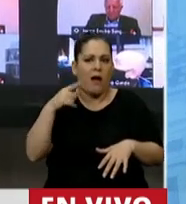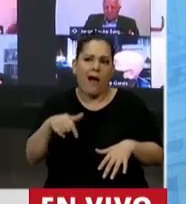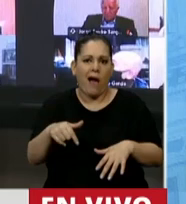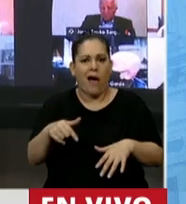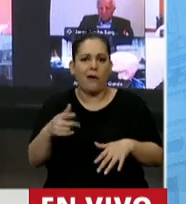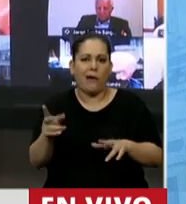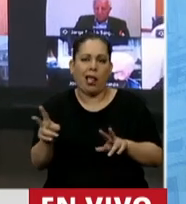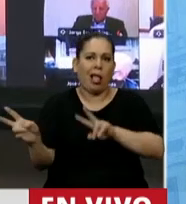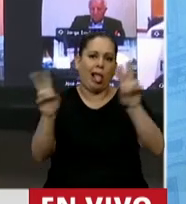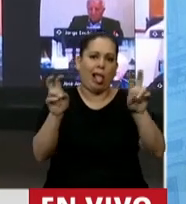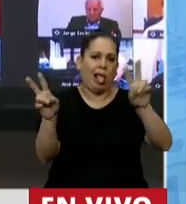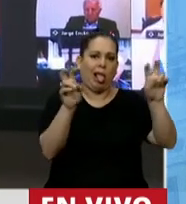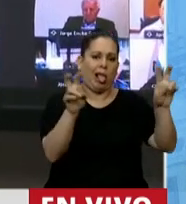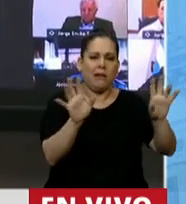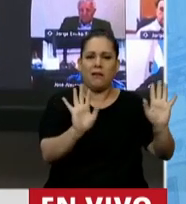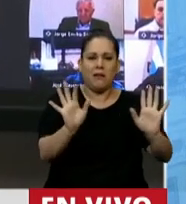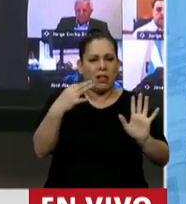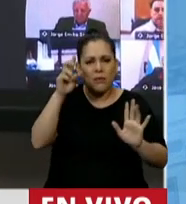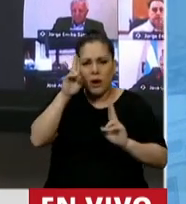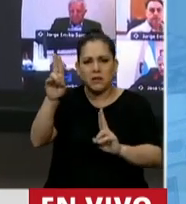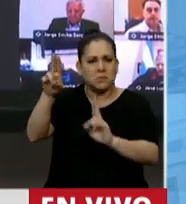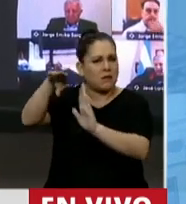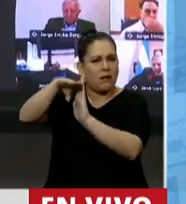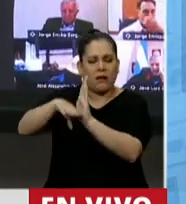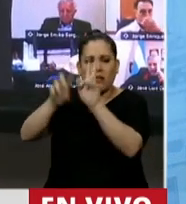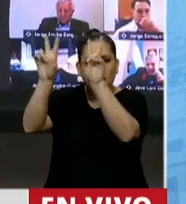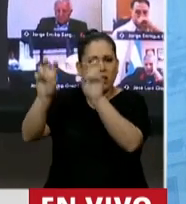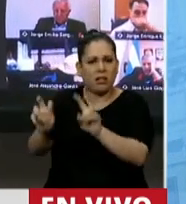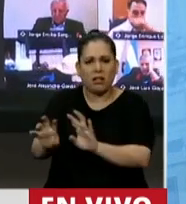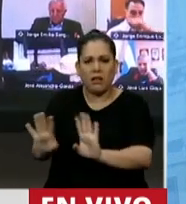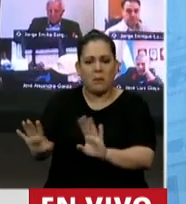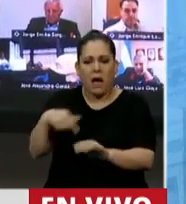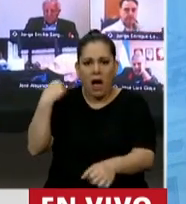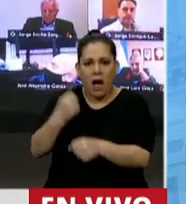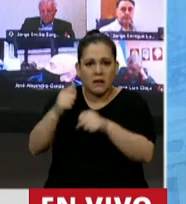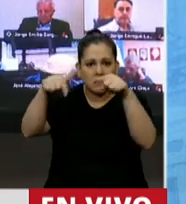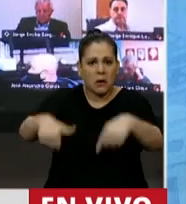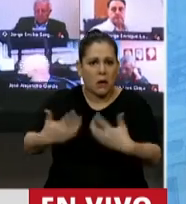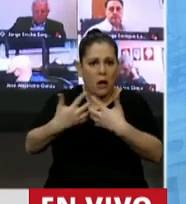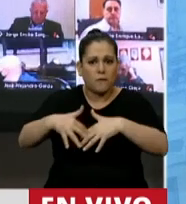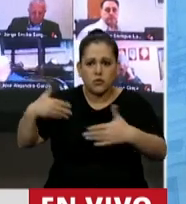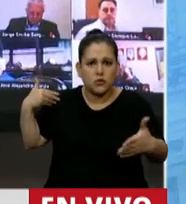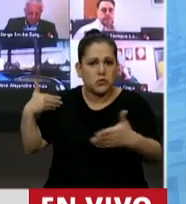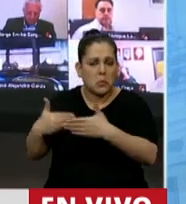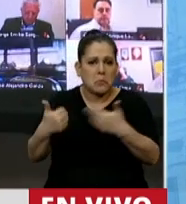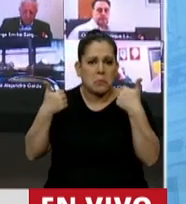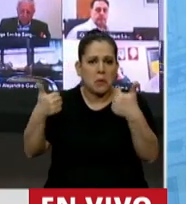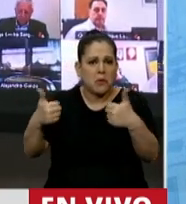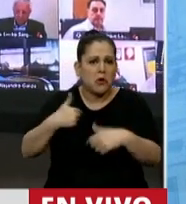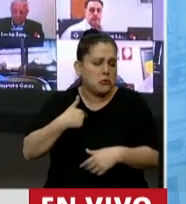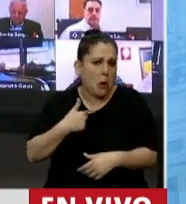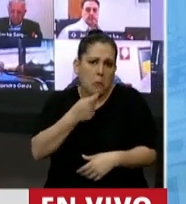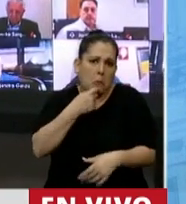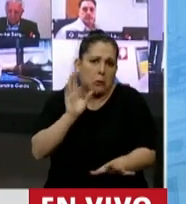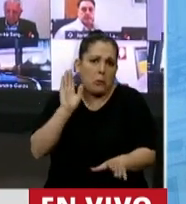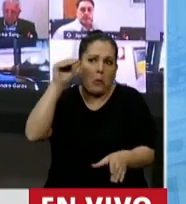un temario, que hasta aquí hemos tenido una metodología de funcionamiento. Yo no voy a votar favorablemente todas las